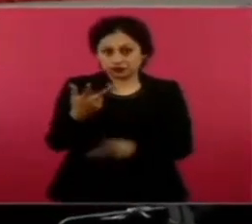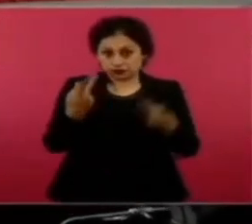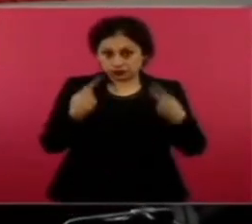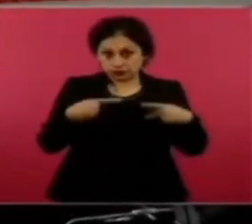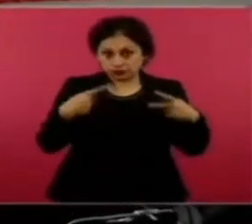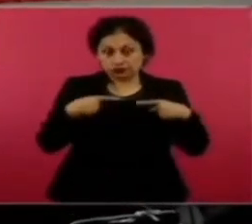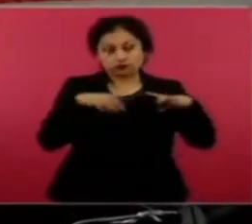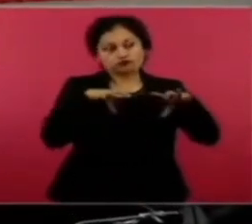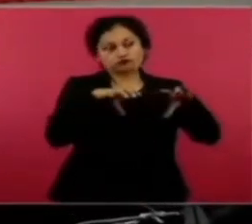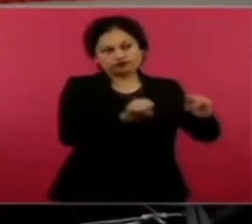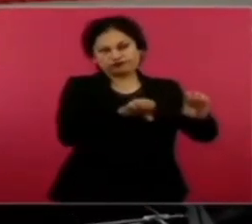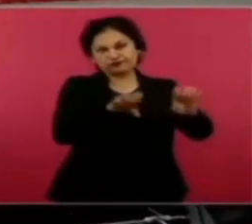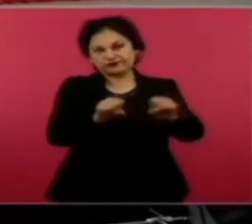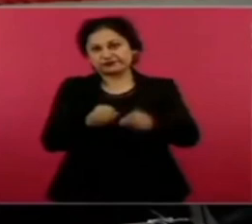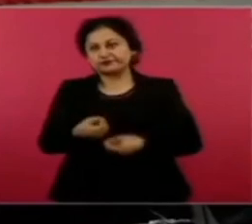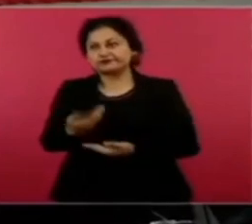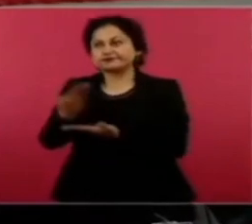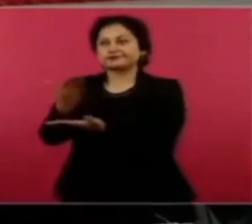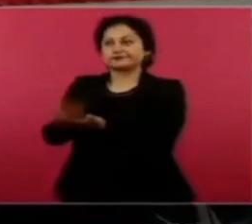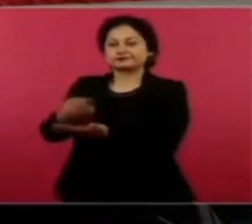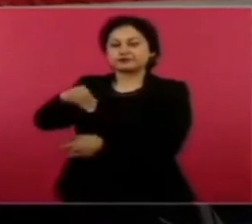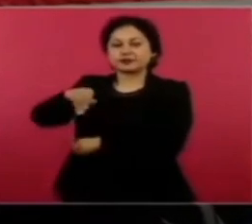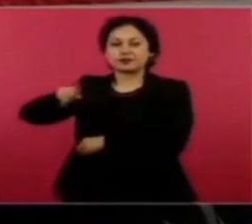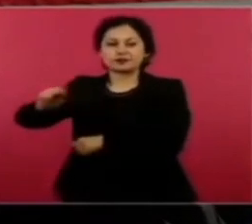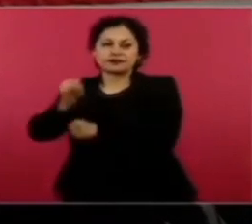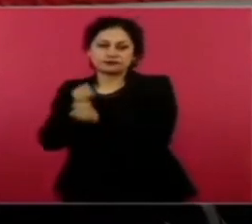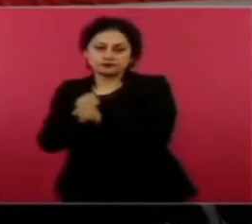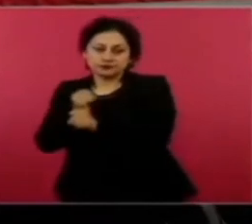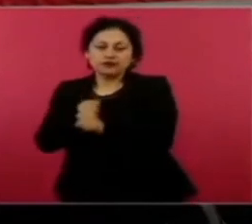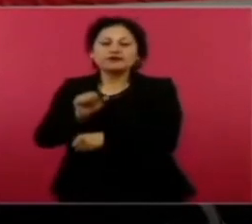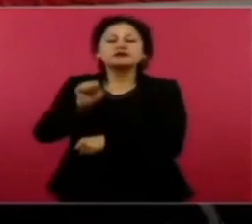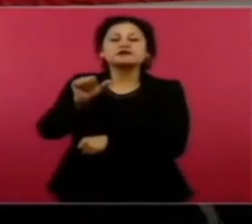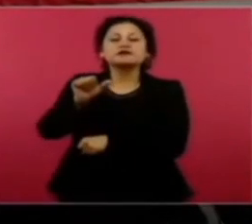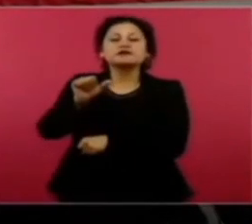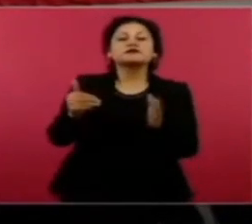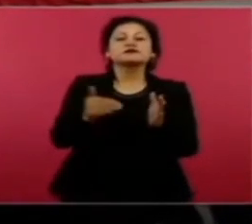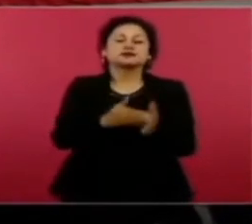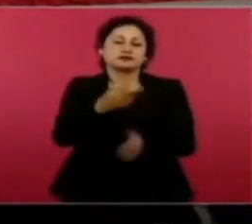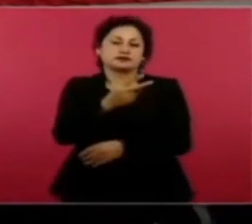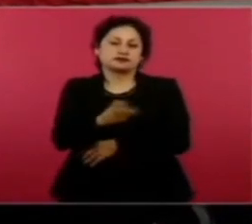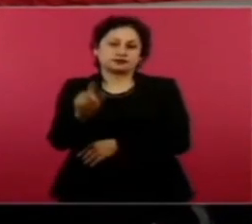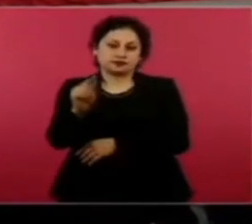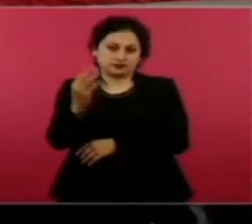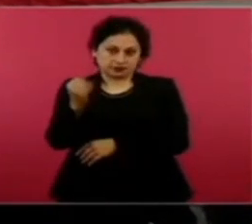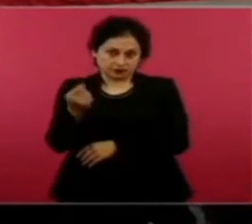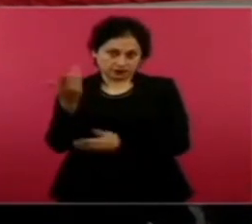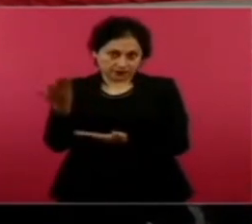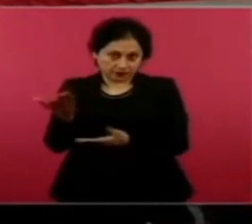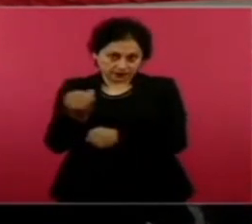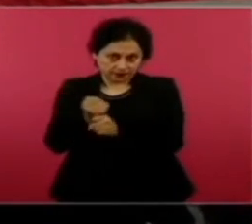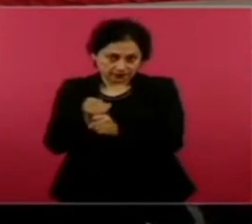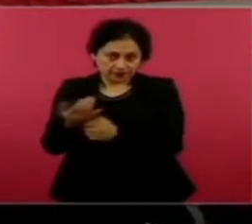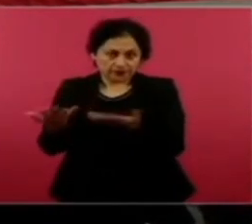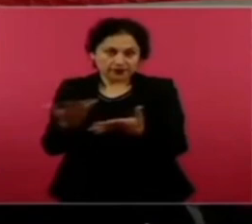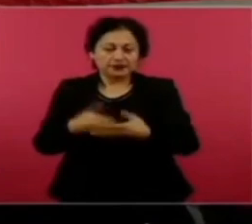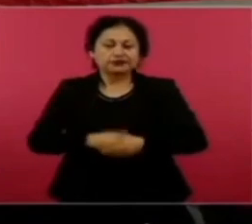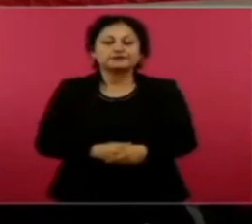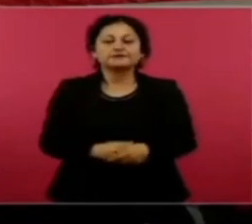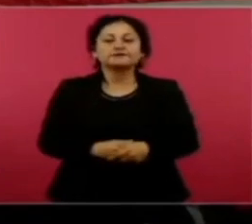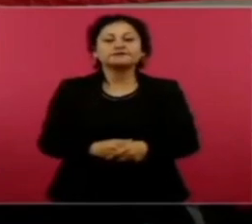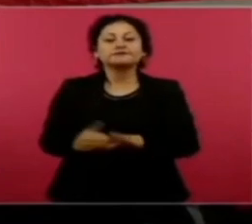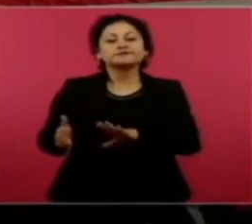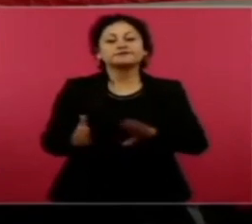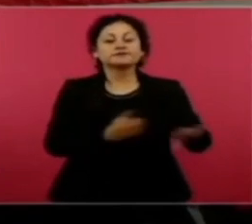se trata de Fernando N., alias El Tiburón, detenido por la Fiscalía General de Justicia del Estado de